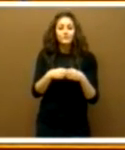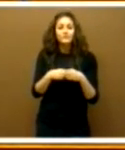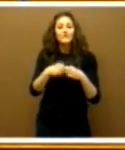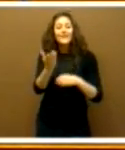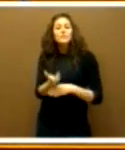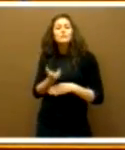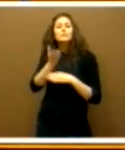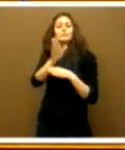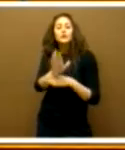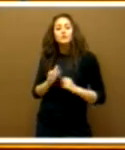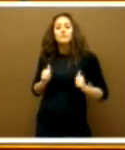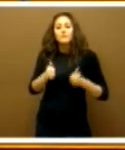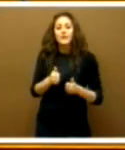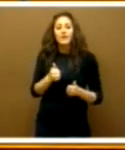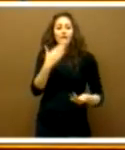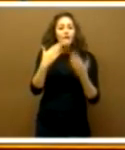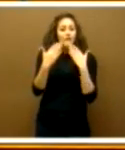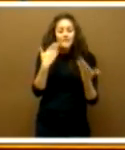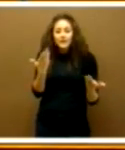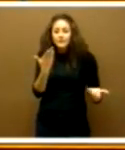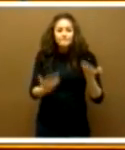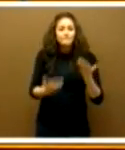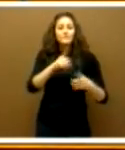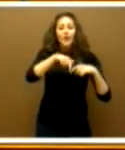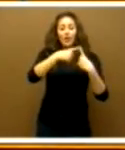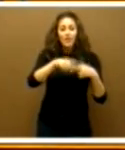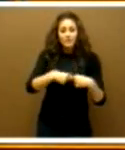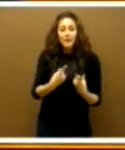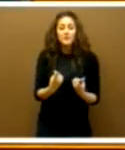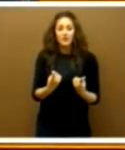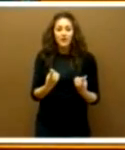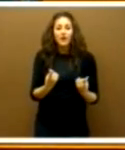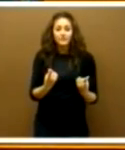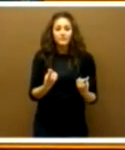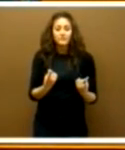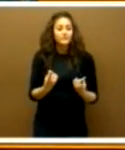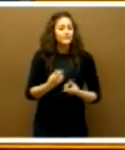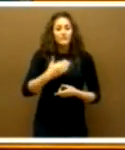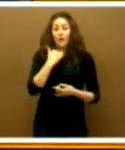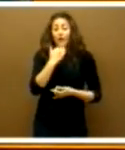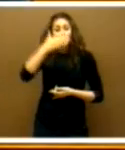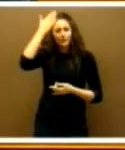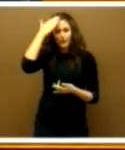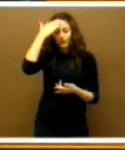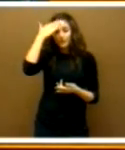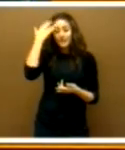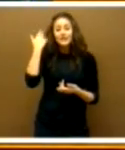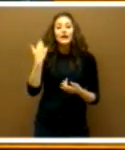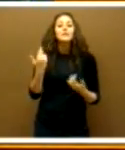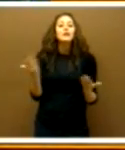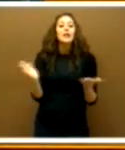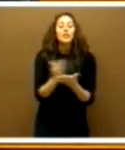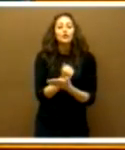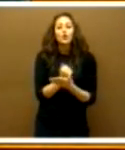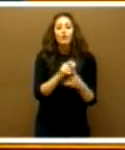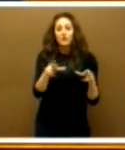exposición hablando y valorando a la familia como célula fundamental de toda la sociedad